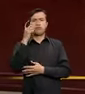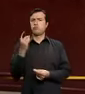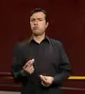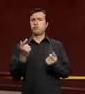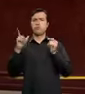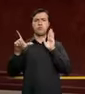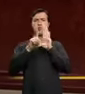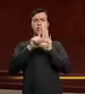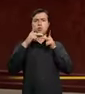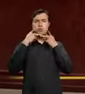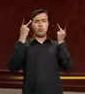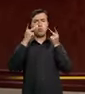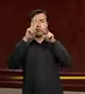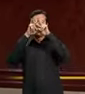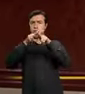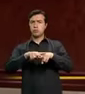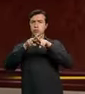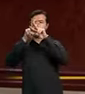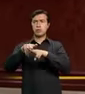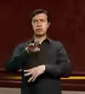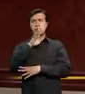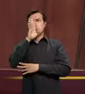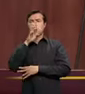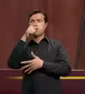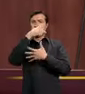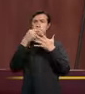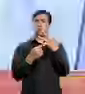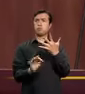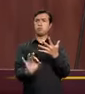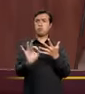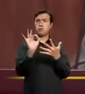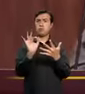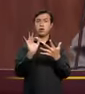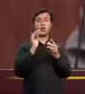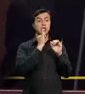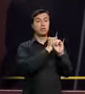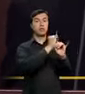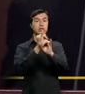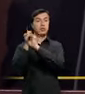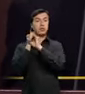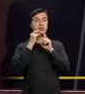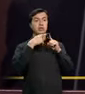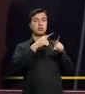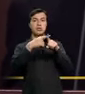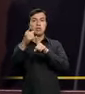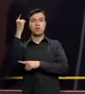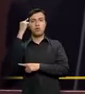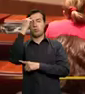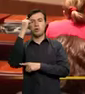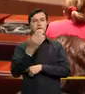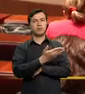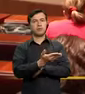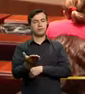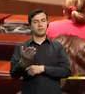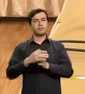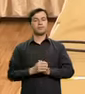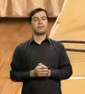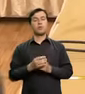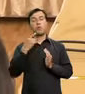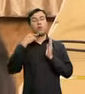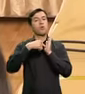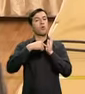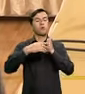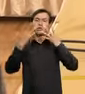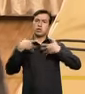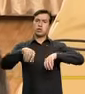políticas públicas y ejerce la revisión periódica del cumplimiento de gestión en distintas entidades del Estado. Como